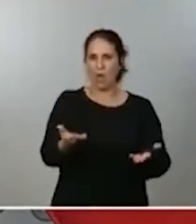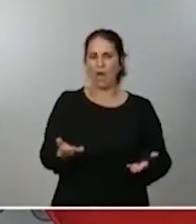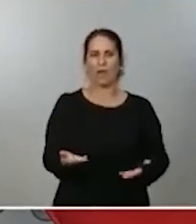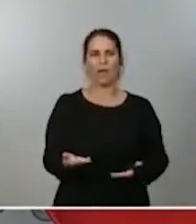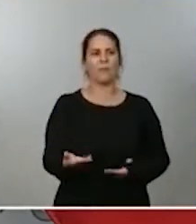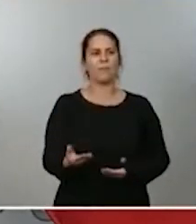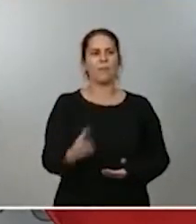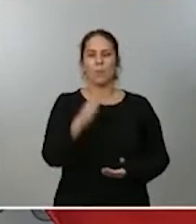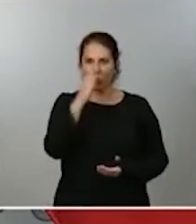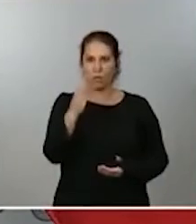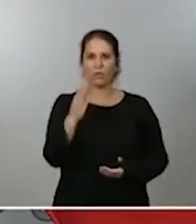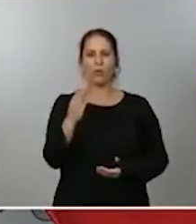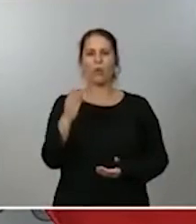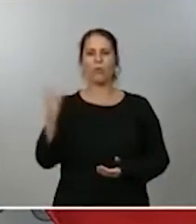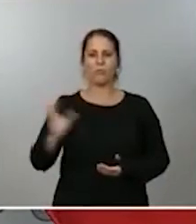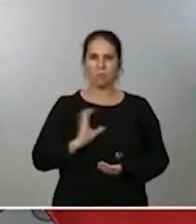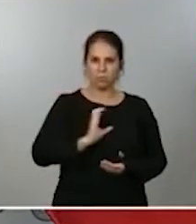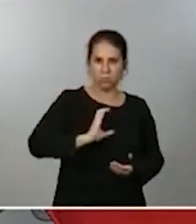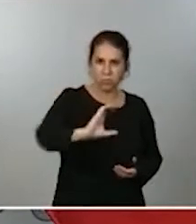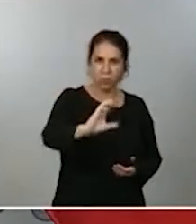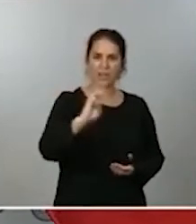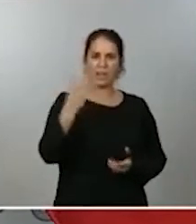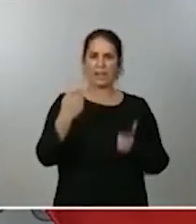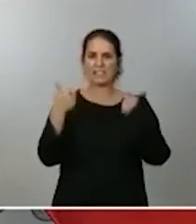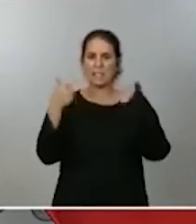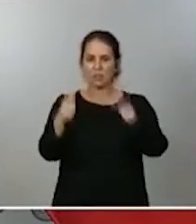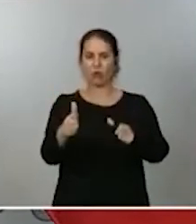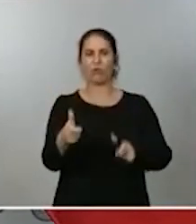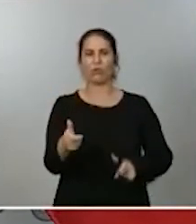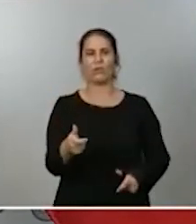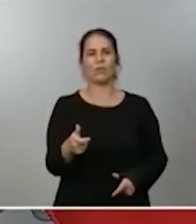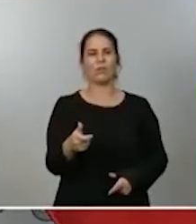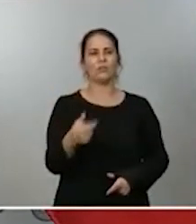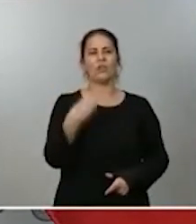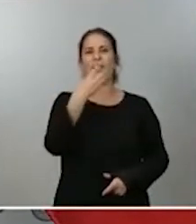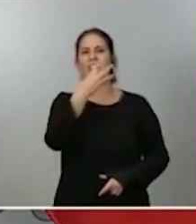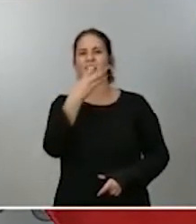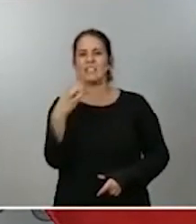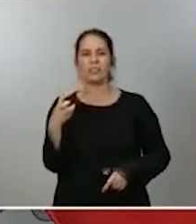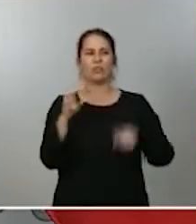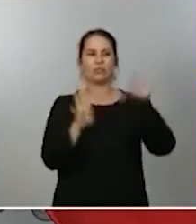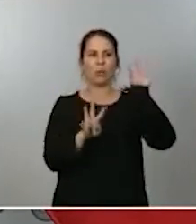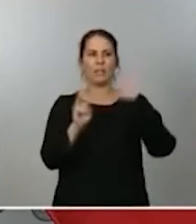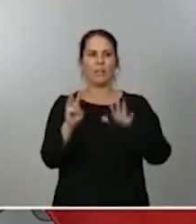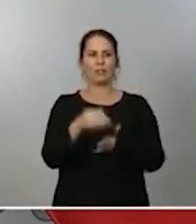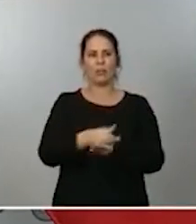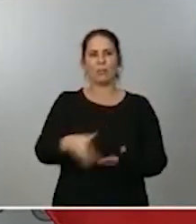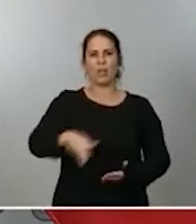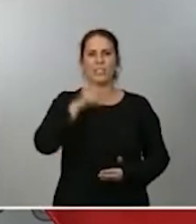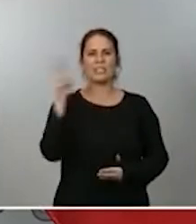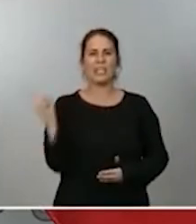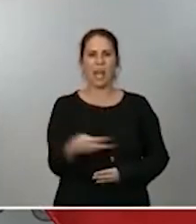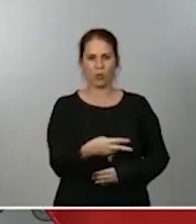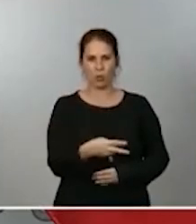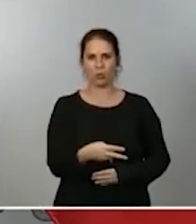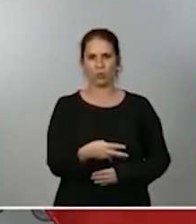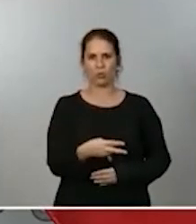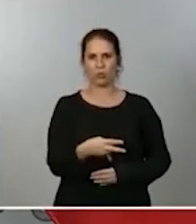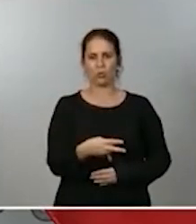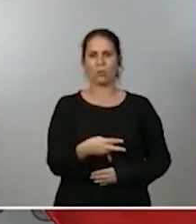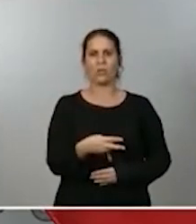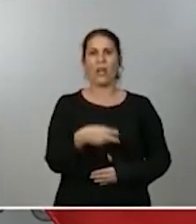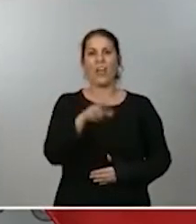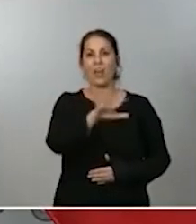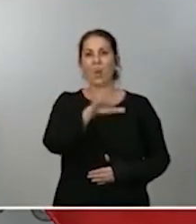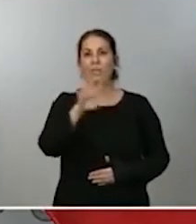los fondos recibidos por este tercer sector ascienden a 398 millones de euros, más que los